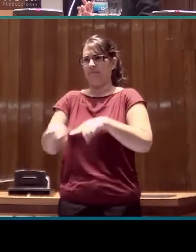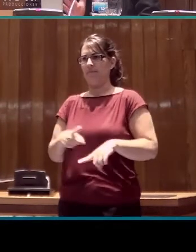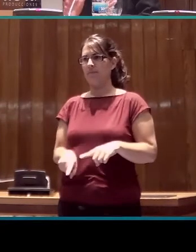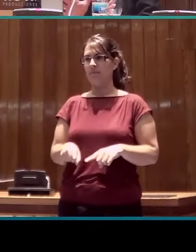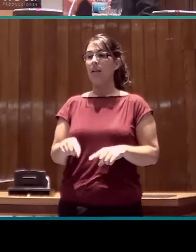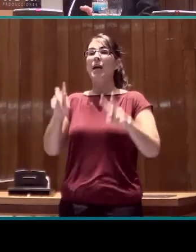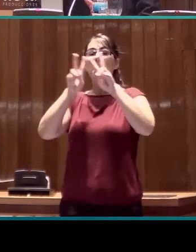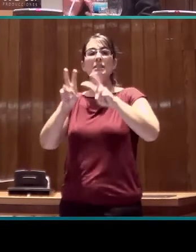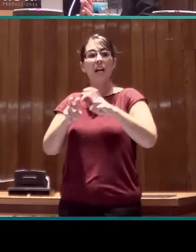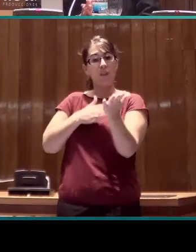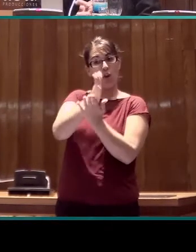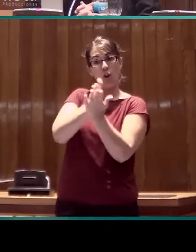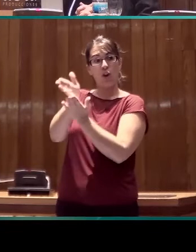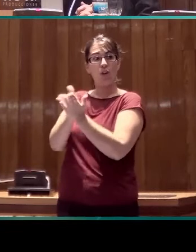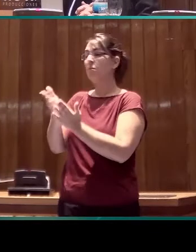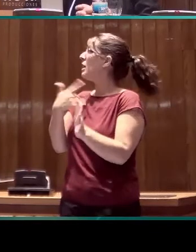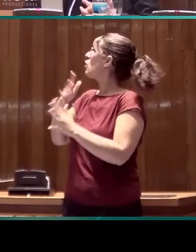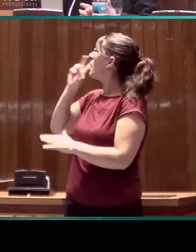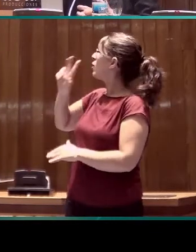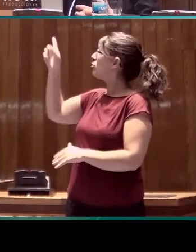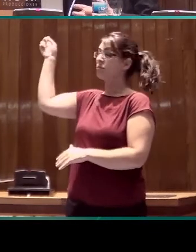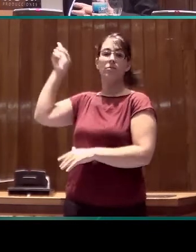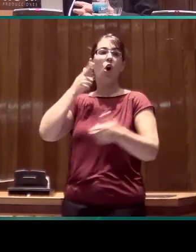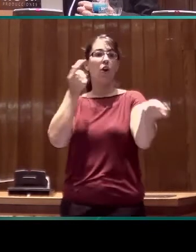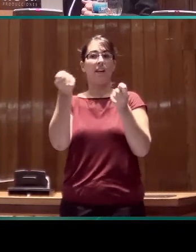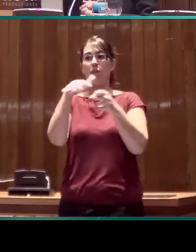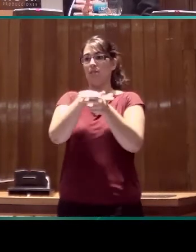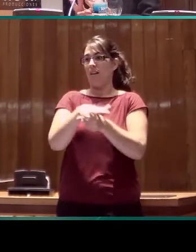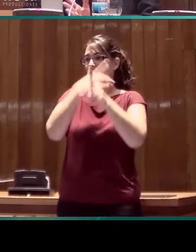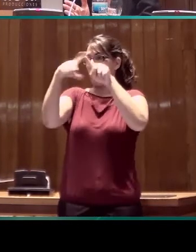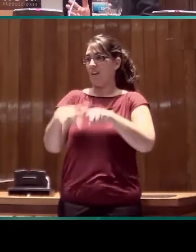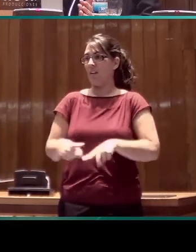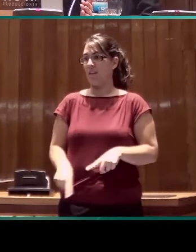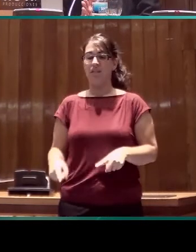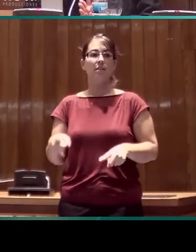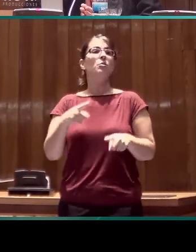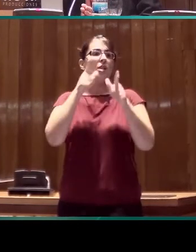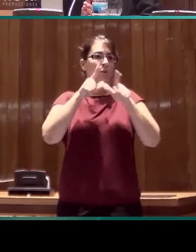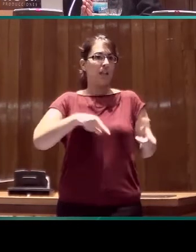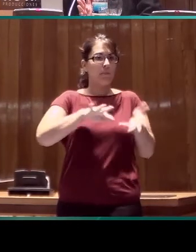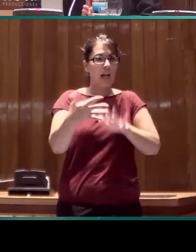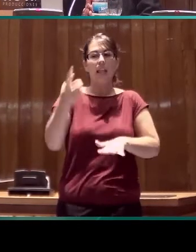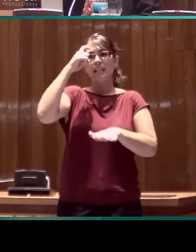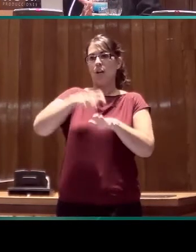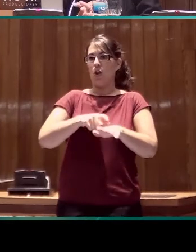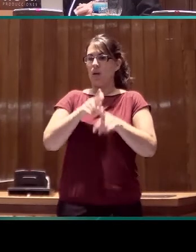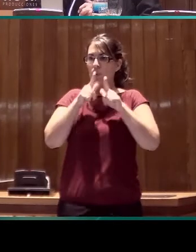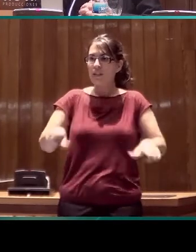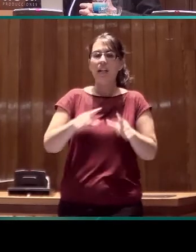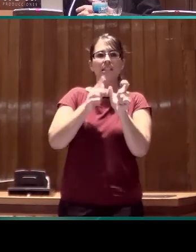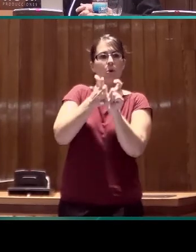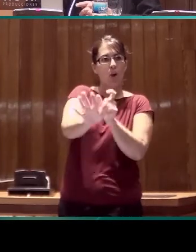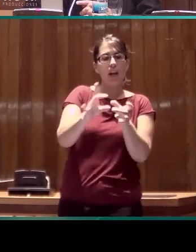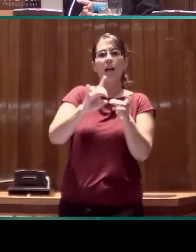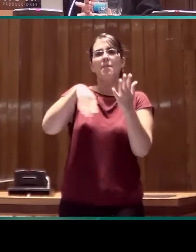de investigación, más o menos, ahí aparecen los coordinadores de las distintas áreas, en lingüística aplicada, en psicolingüística, en semiología, como decía,